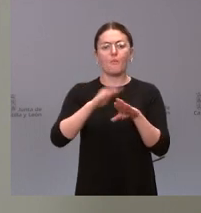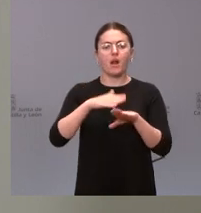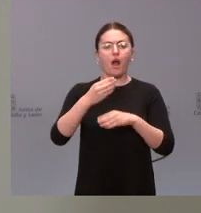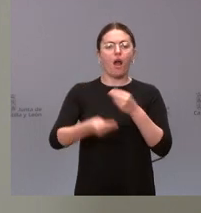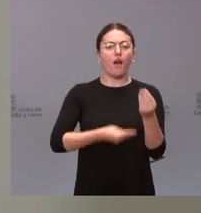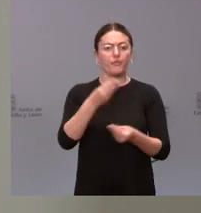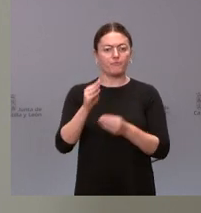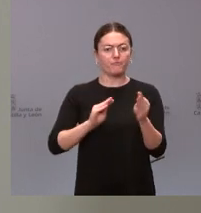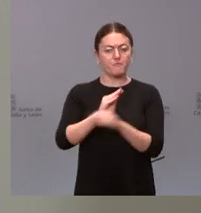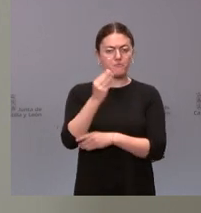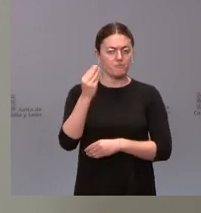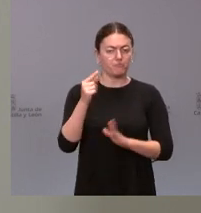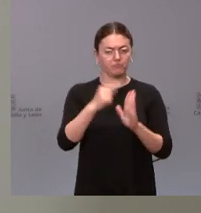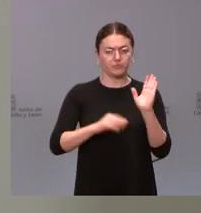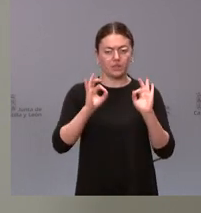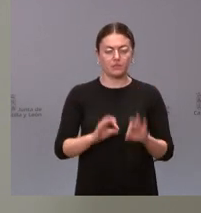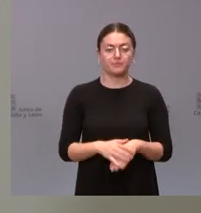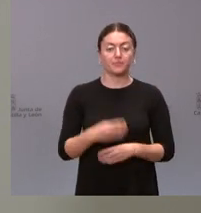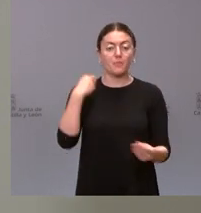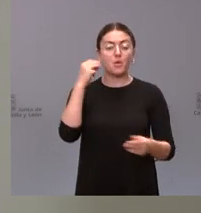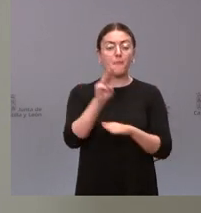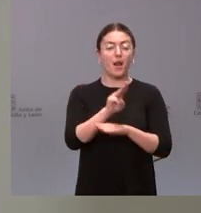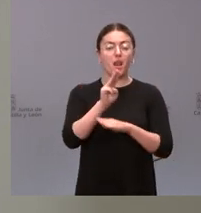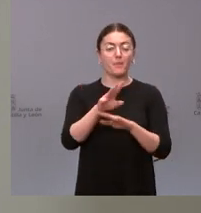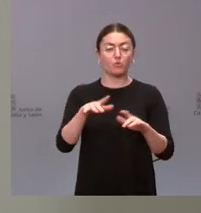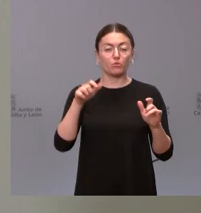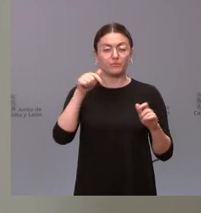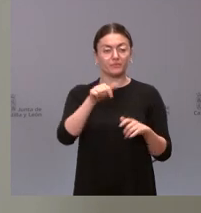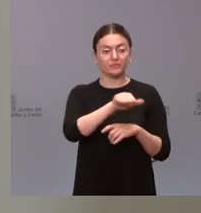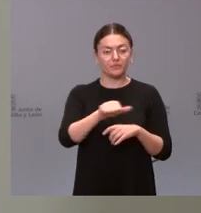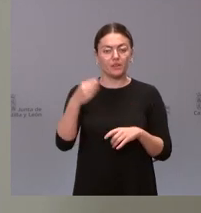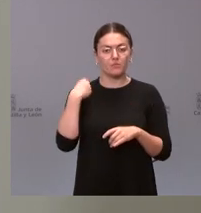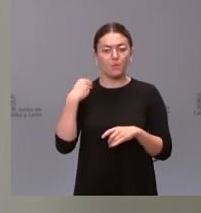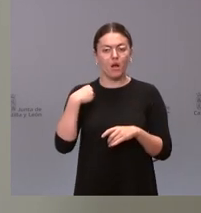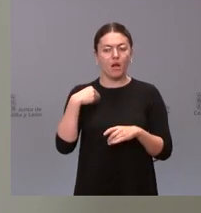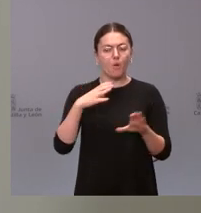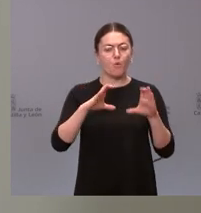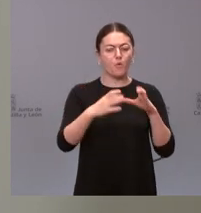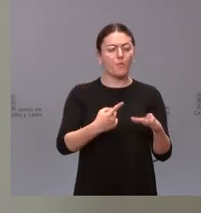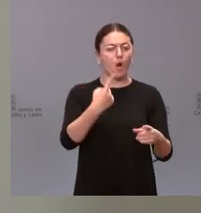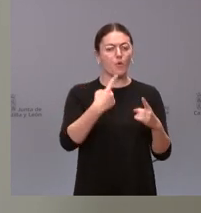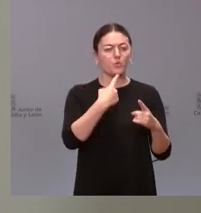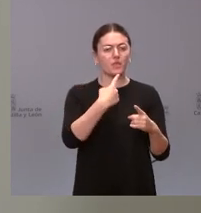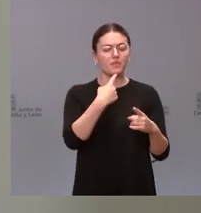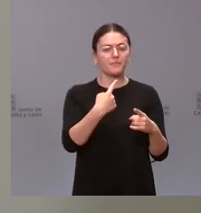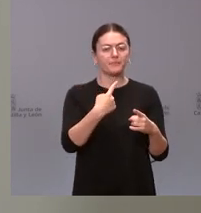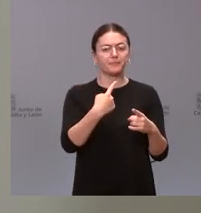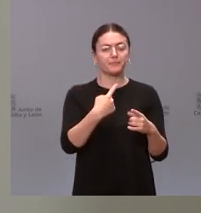las mismas creo que en el Parlamento esta semana se planteaba por parte de algún grupo que en gran medida